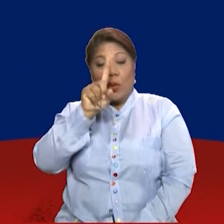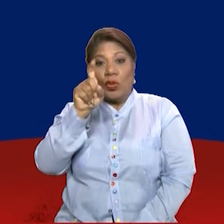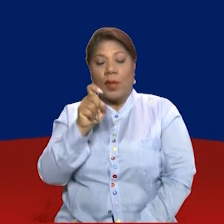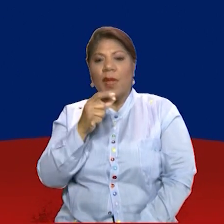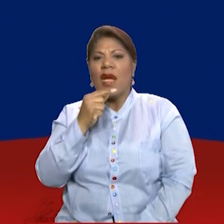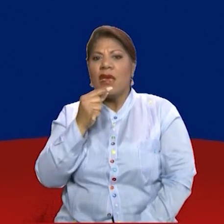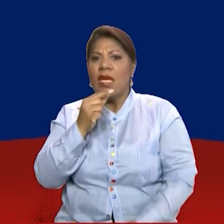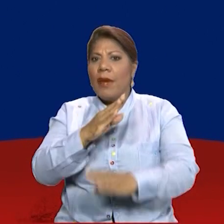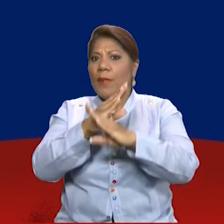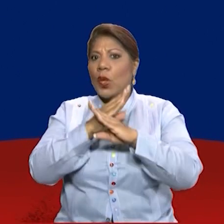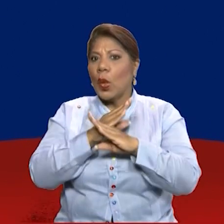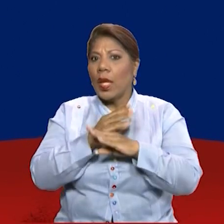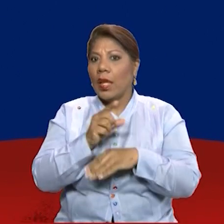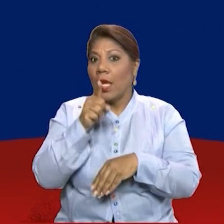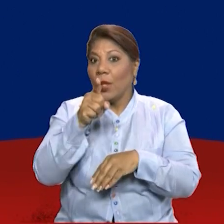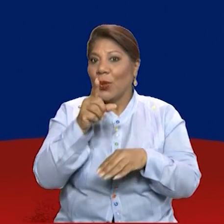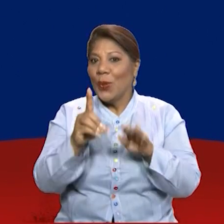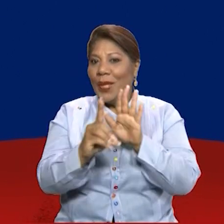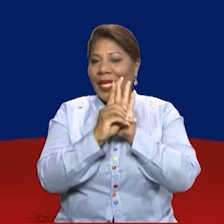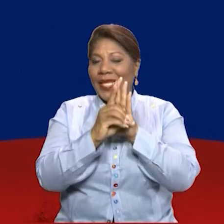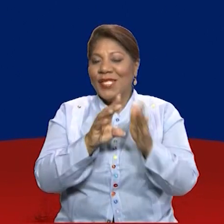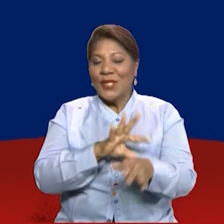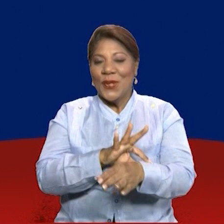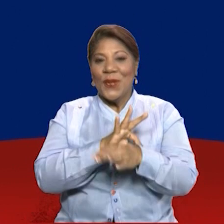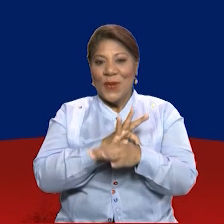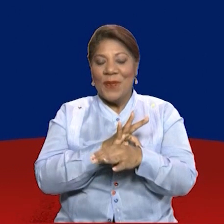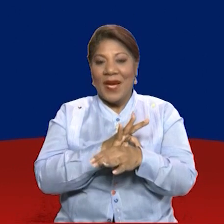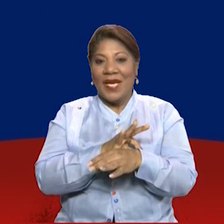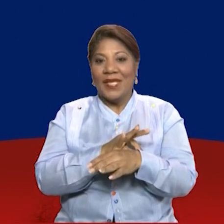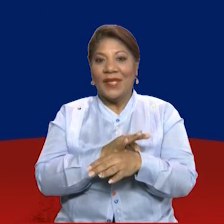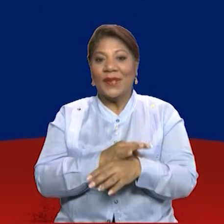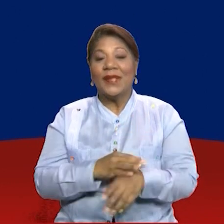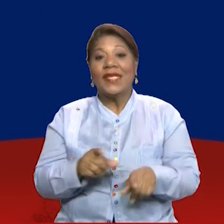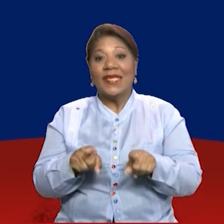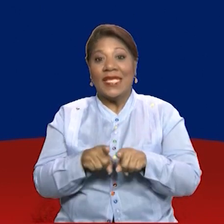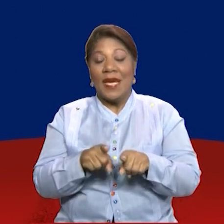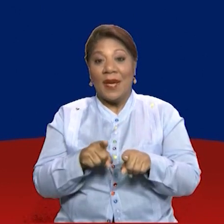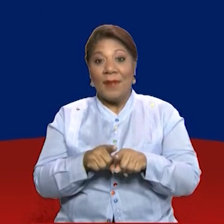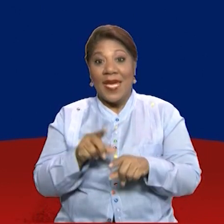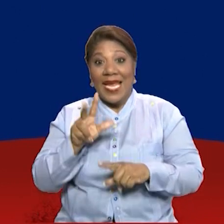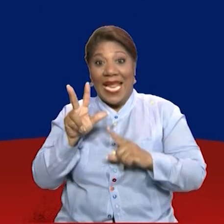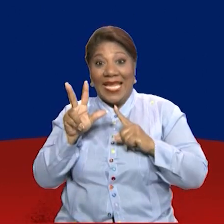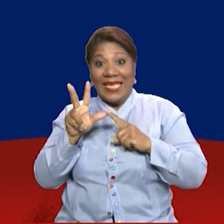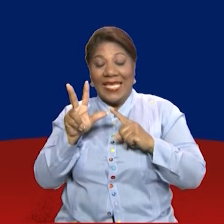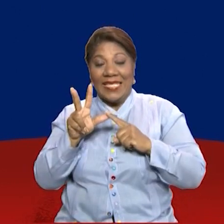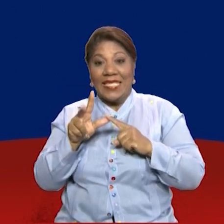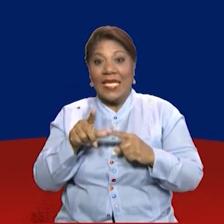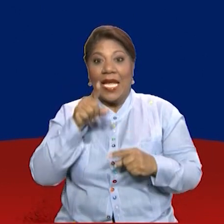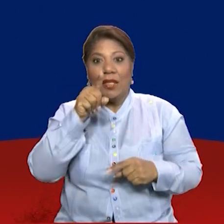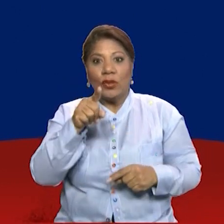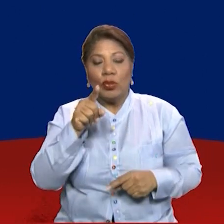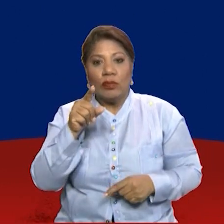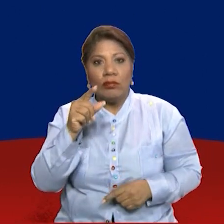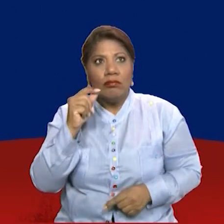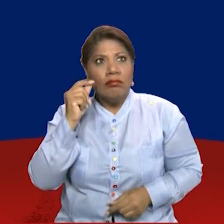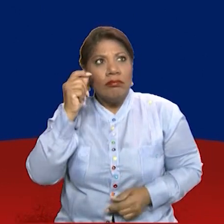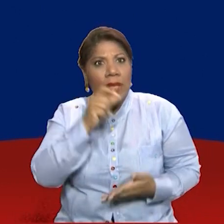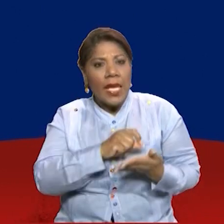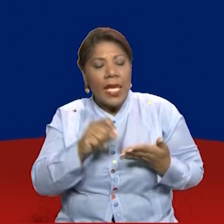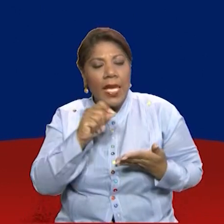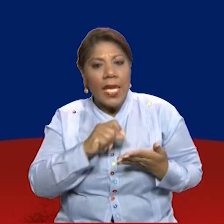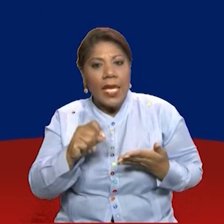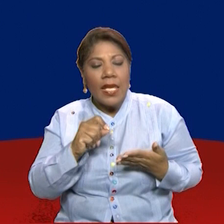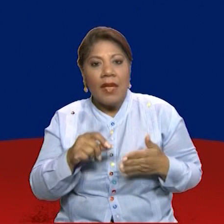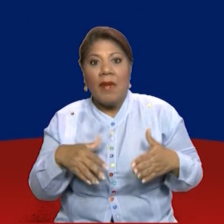derechos humanos? Van a contestar allí. Y la siguiente es, ¿escribe lo que crees que puede aportar